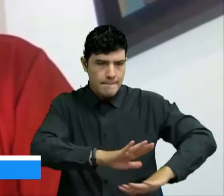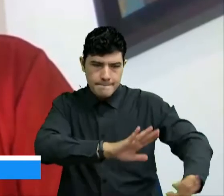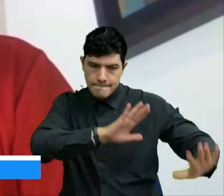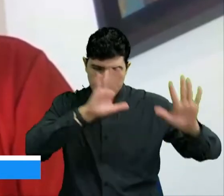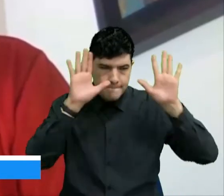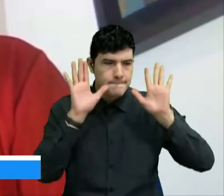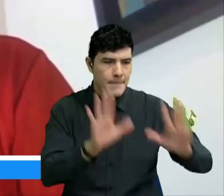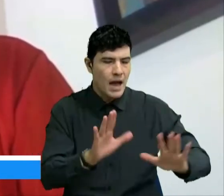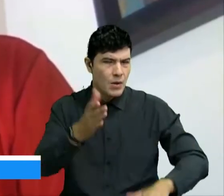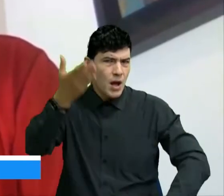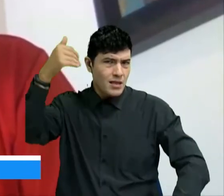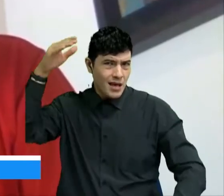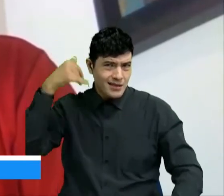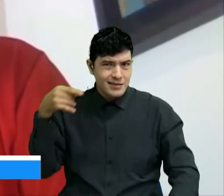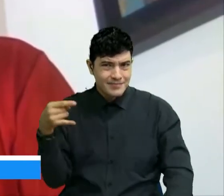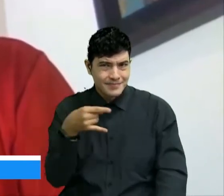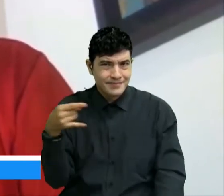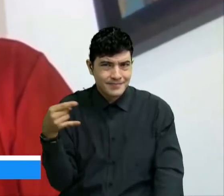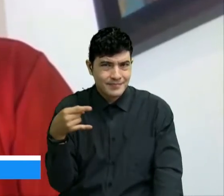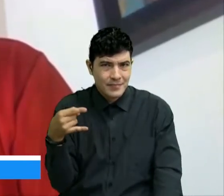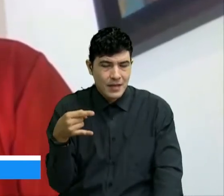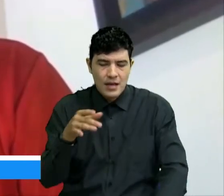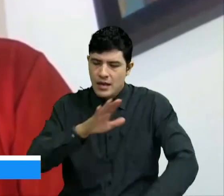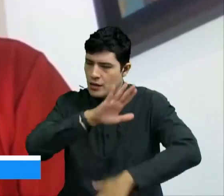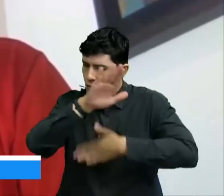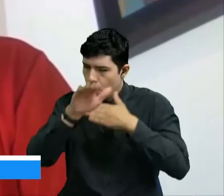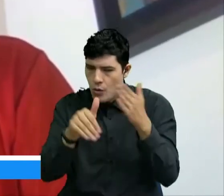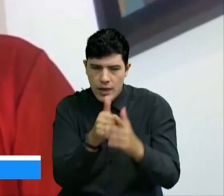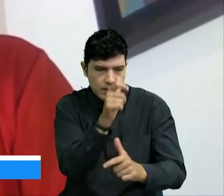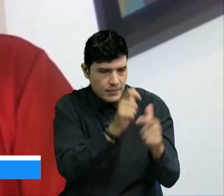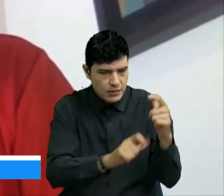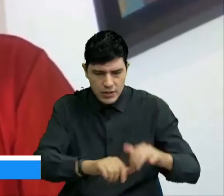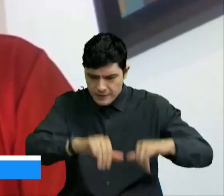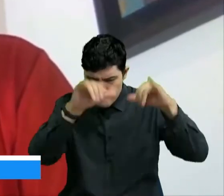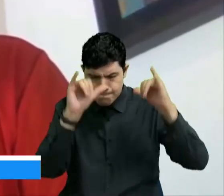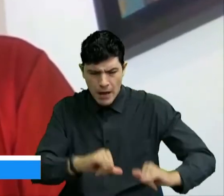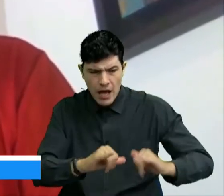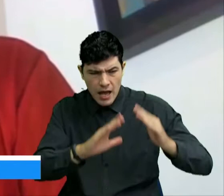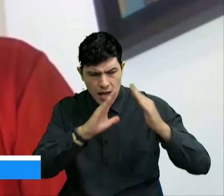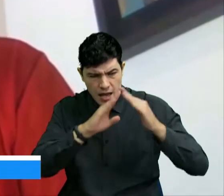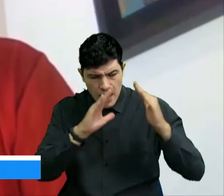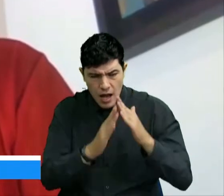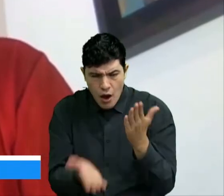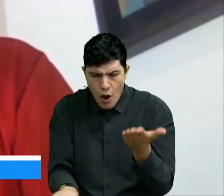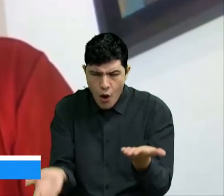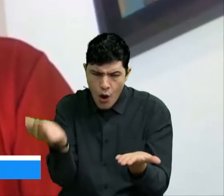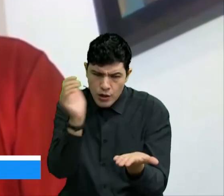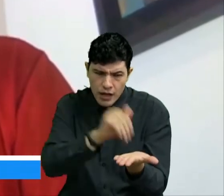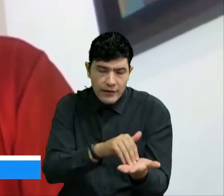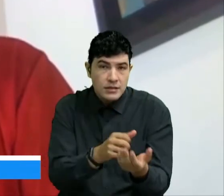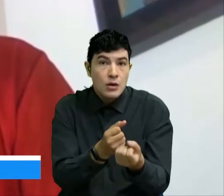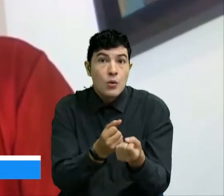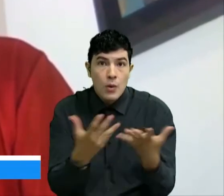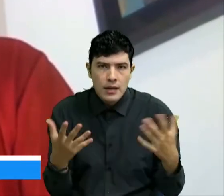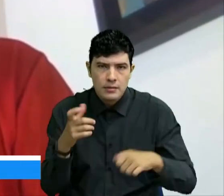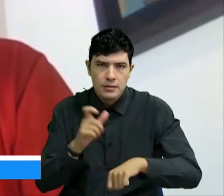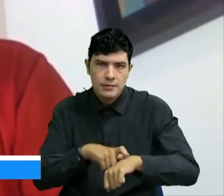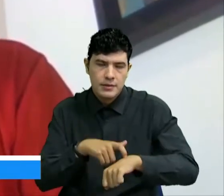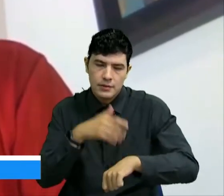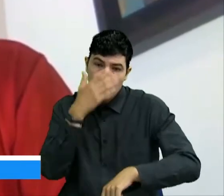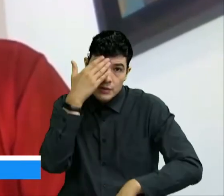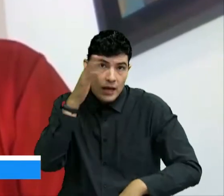estábamos hasta hace unas semanas, y todo el mundo a guardarse definitivamente otra vez durante quién sabe cuánto tiempo.